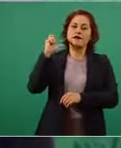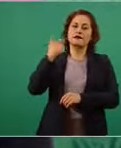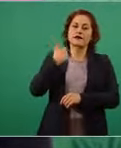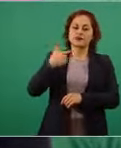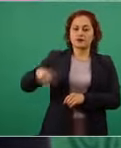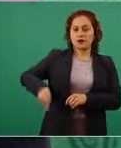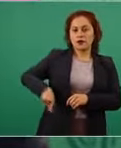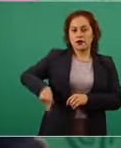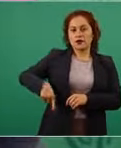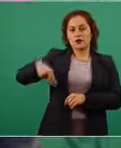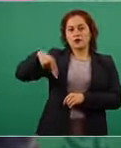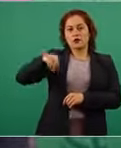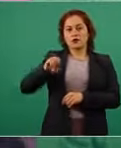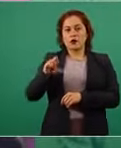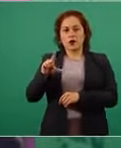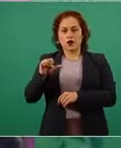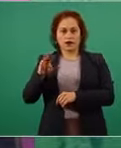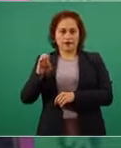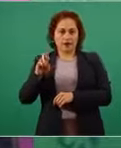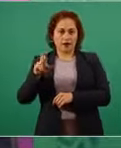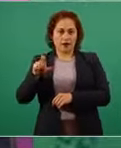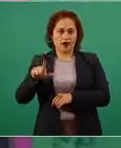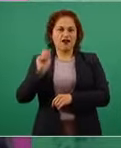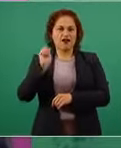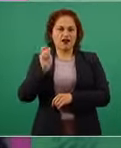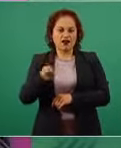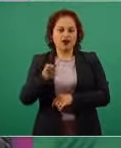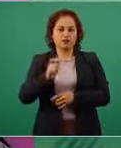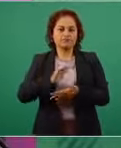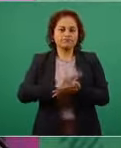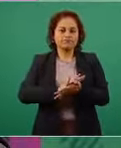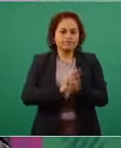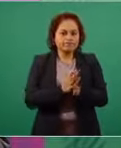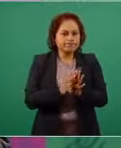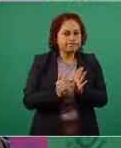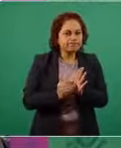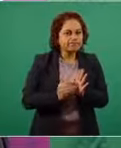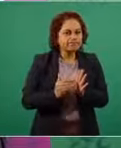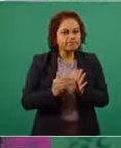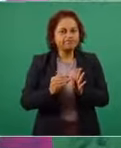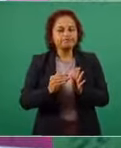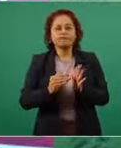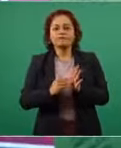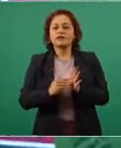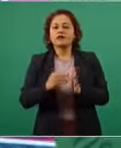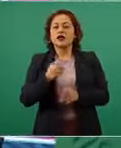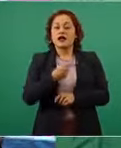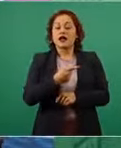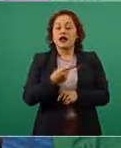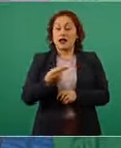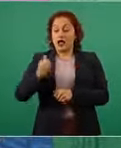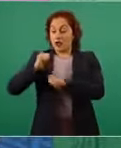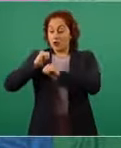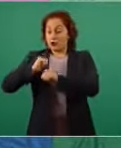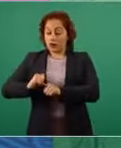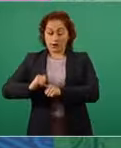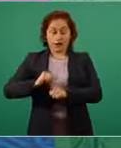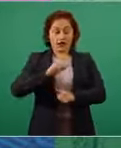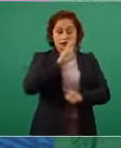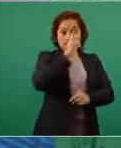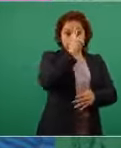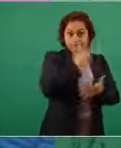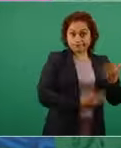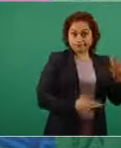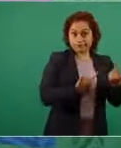la asociación delictuosa entre autoridad y delincuencia no se